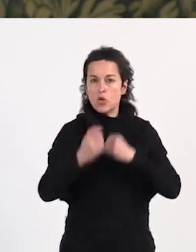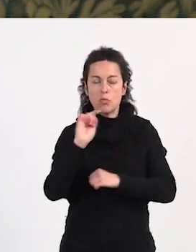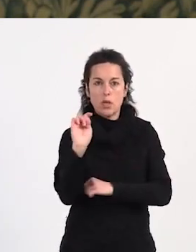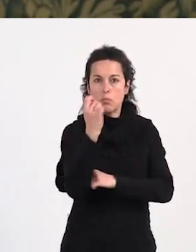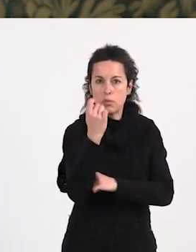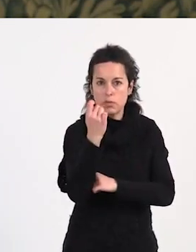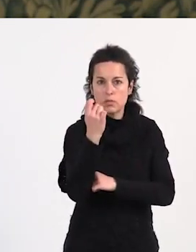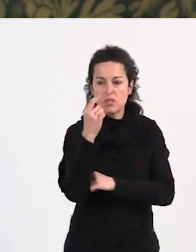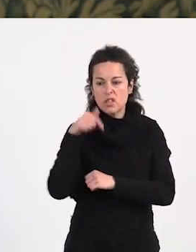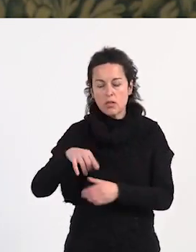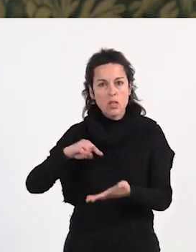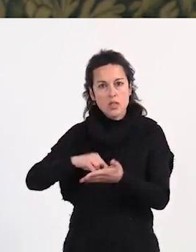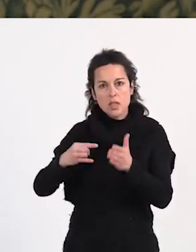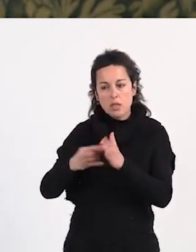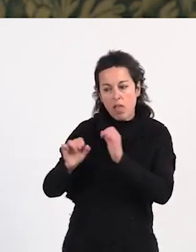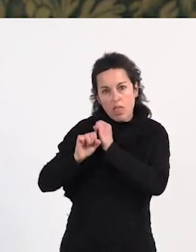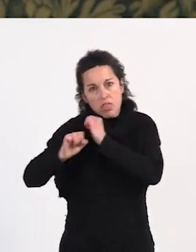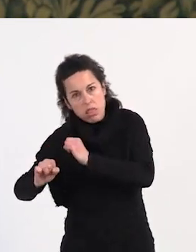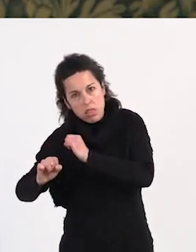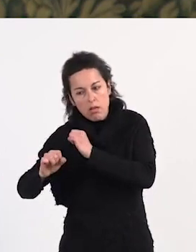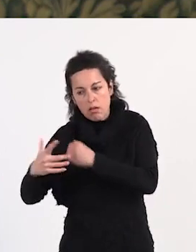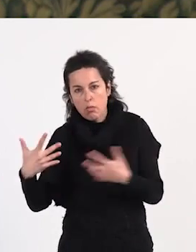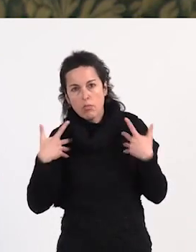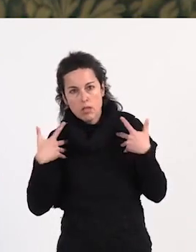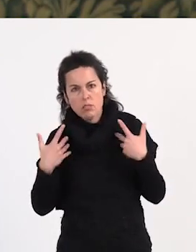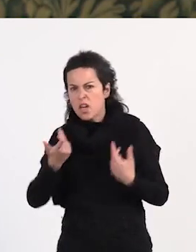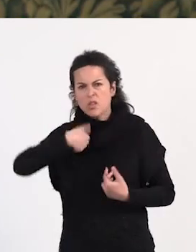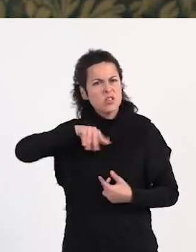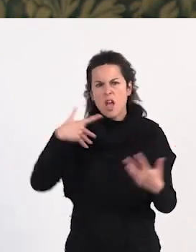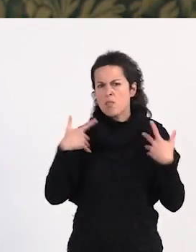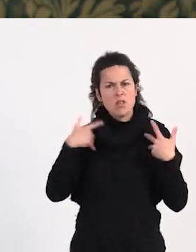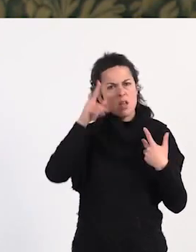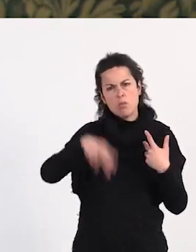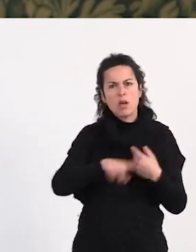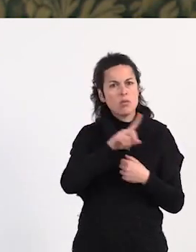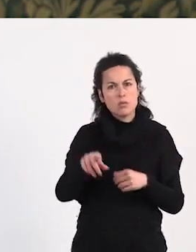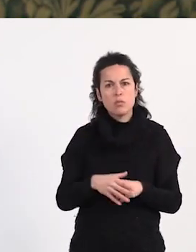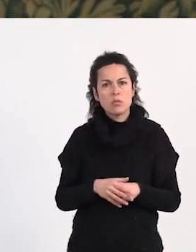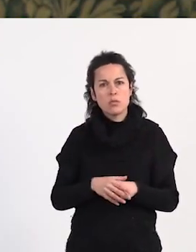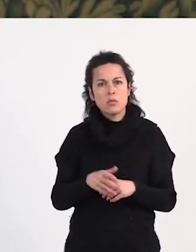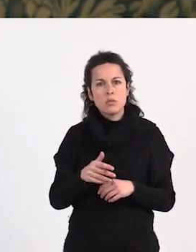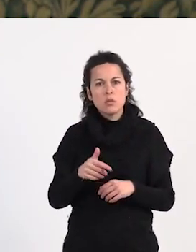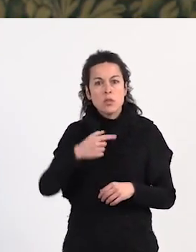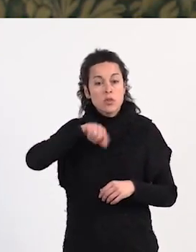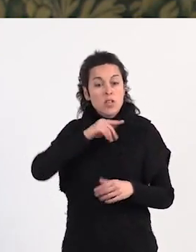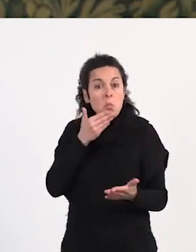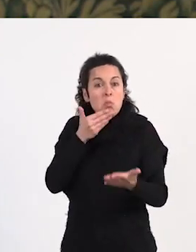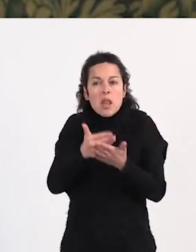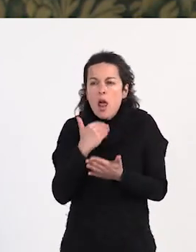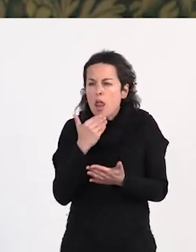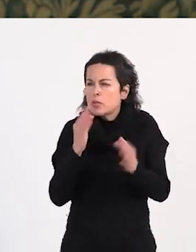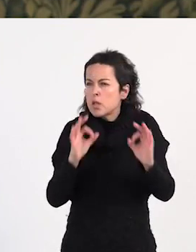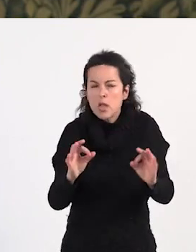víctimas de este sistema. Nos negamos a ser víctimas porque no estamos pidiendo nada especial,